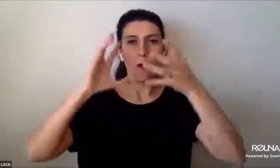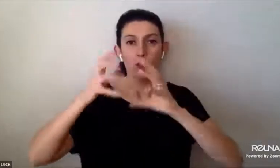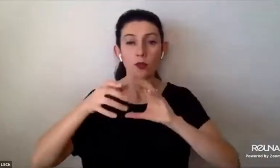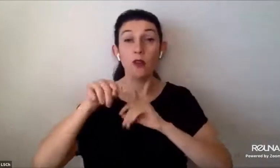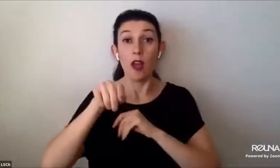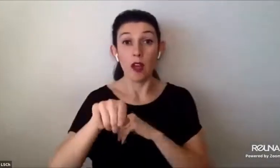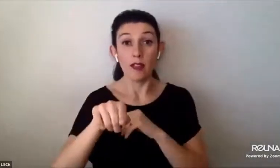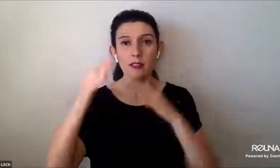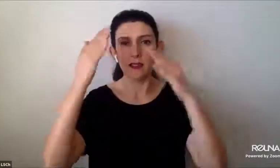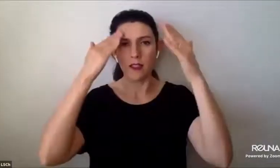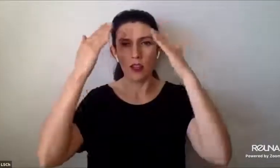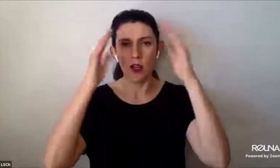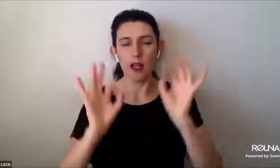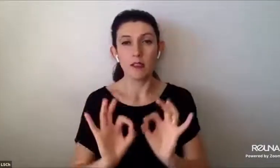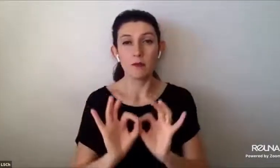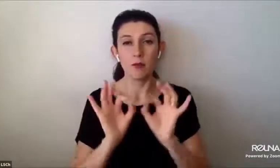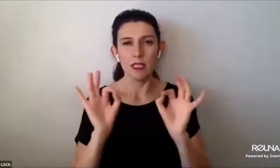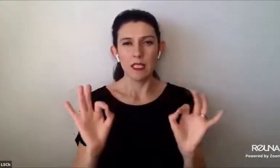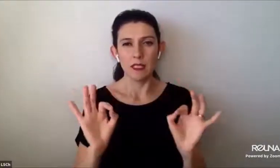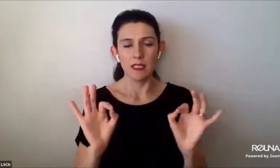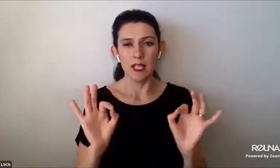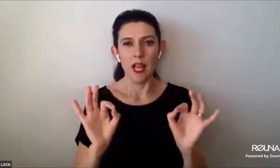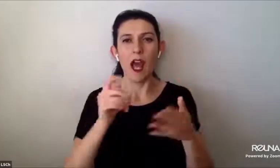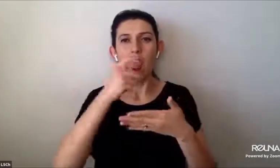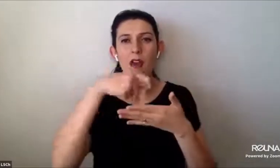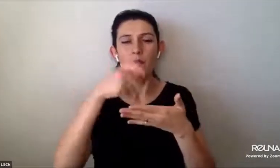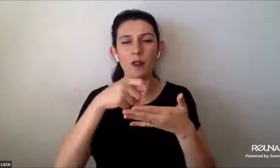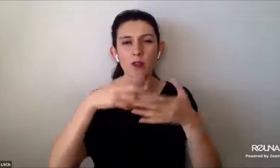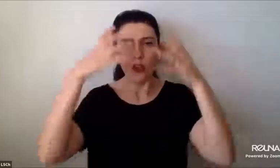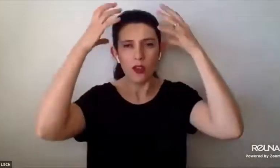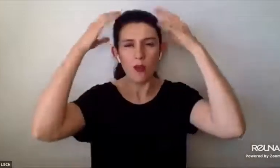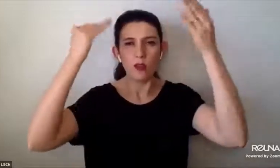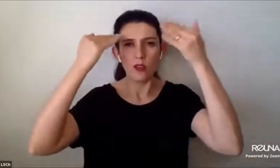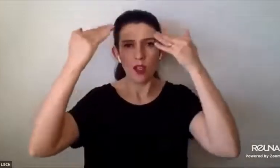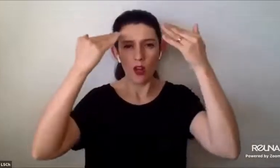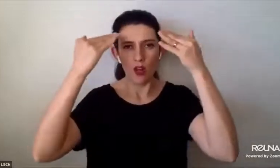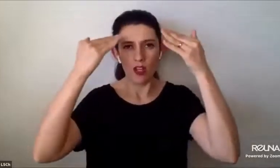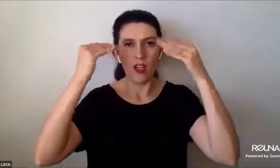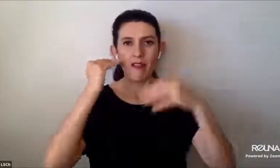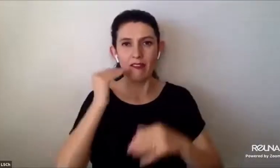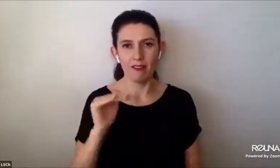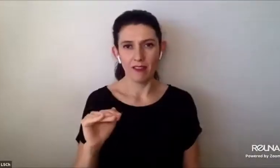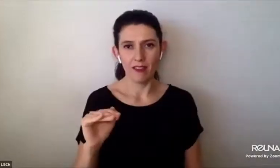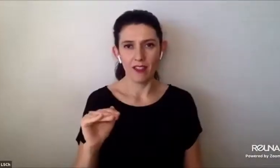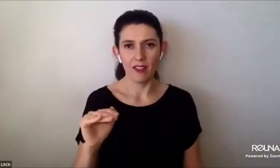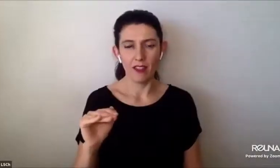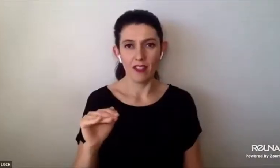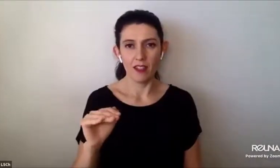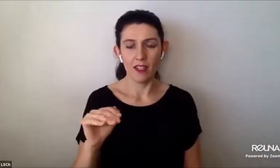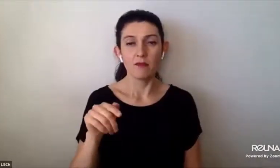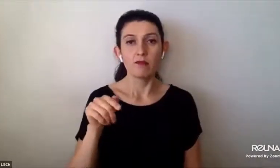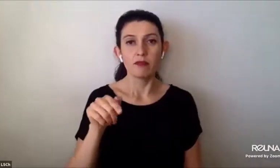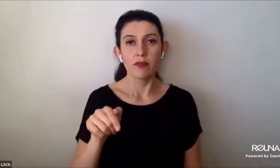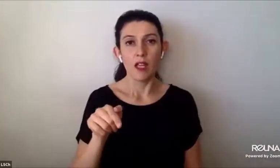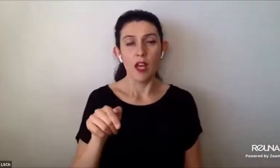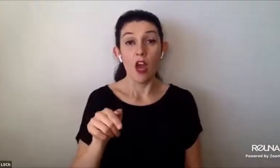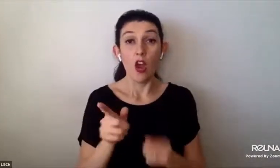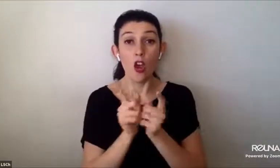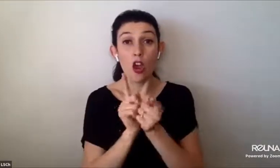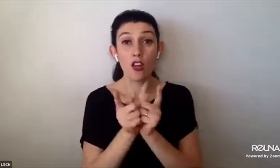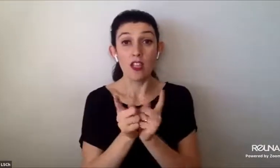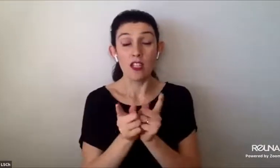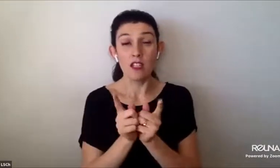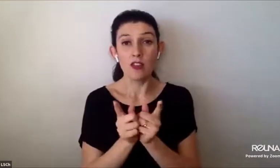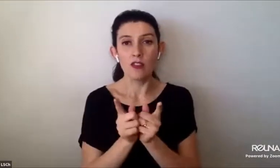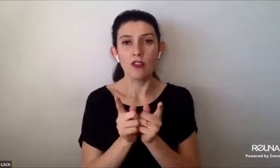especializada en evaluación neuropsicológica infantil, parte de la coordinación de la estandarización de BISC